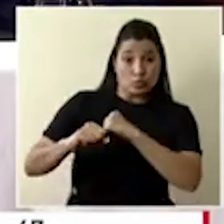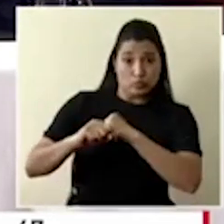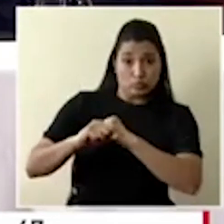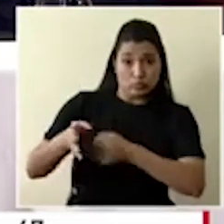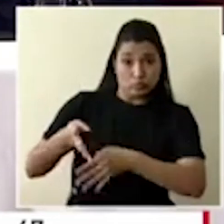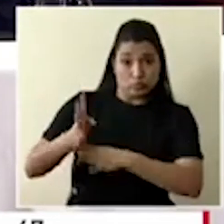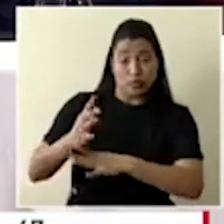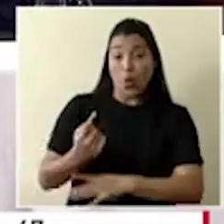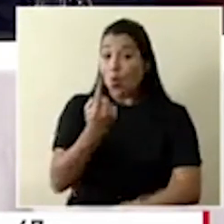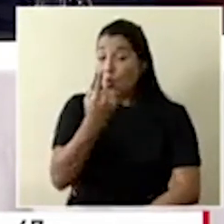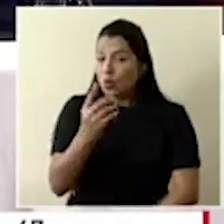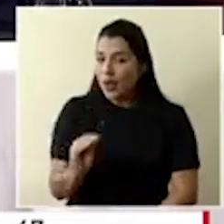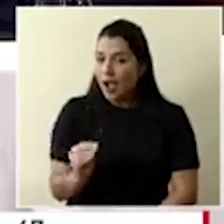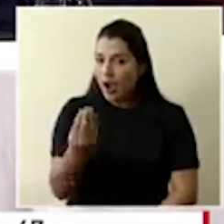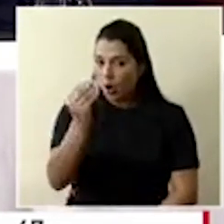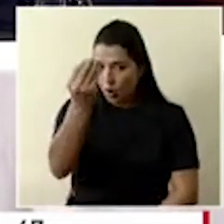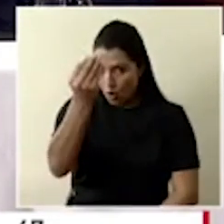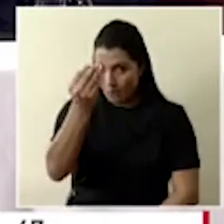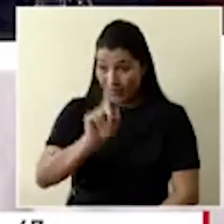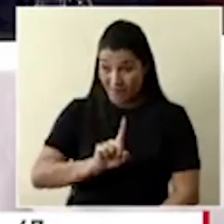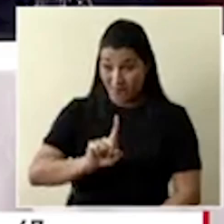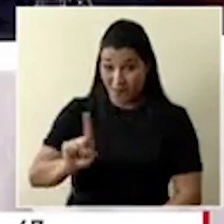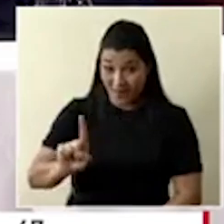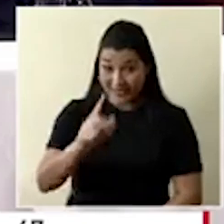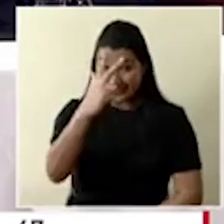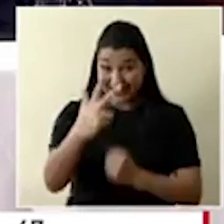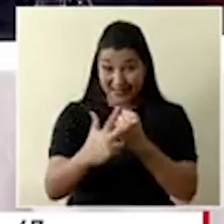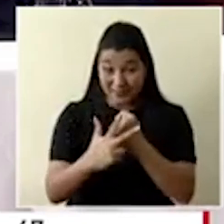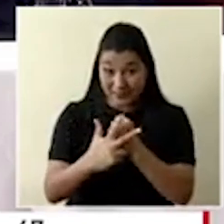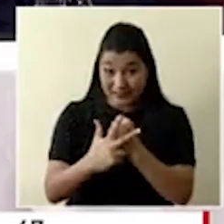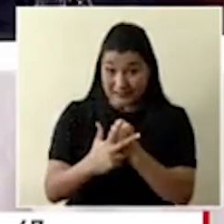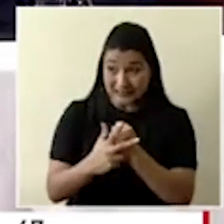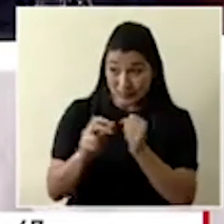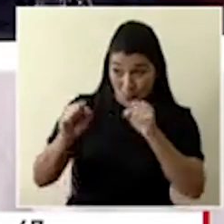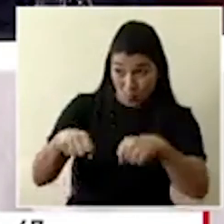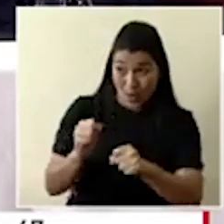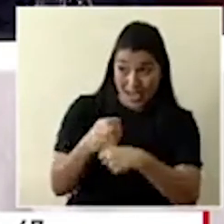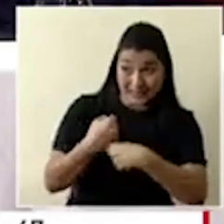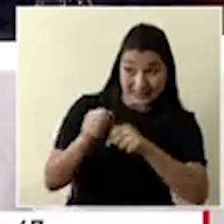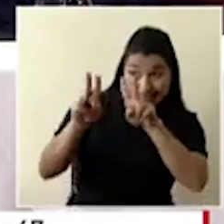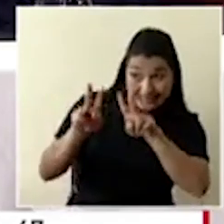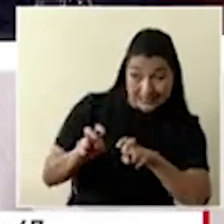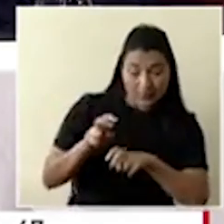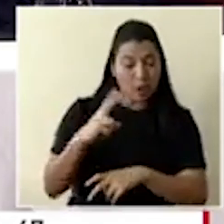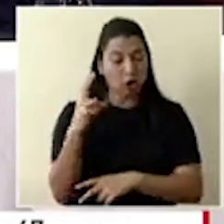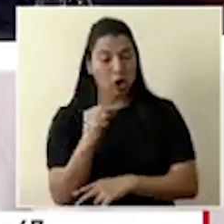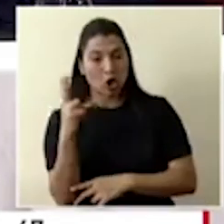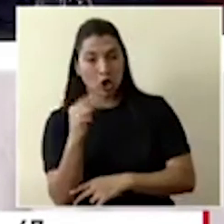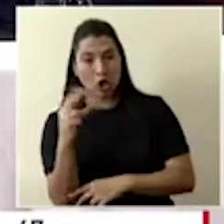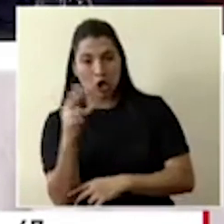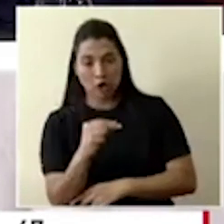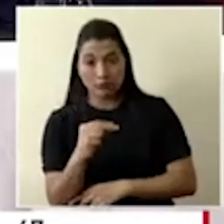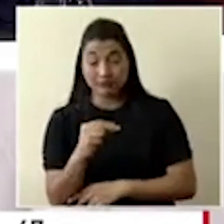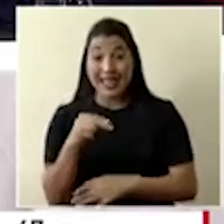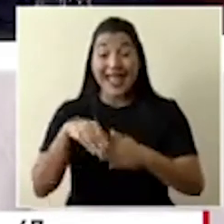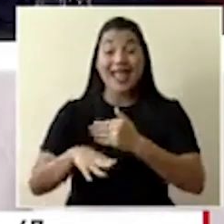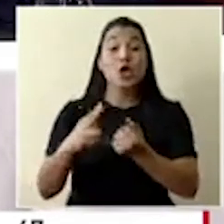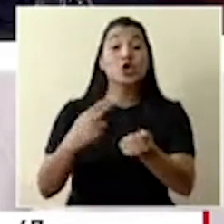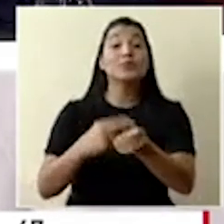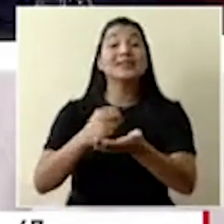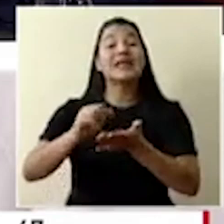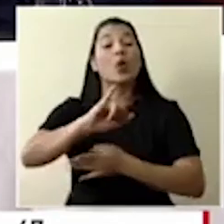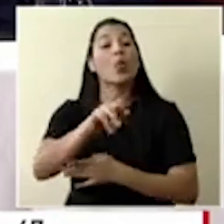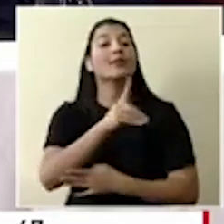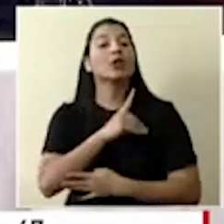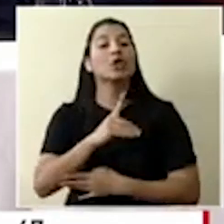una joven a la que le negaron tres veces la prueba del COVID-19. Pese a presentar los síntomas, dice el guarda en el Hospital San Juan de Dios no la